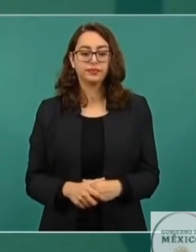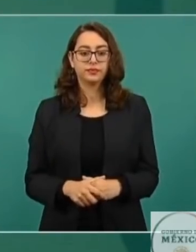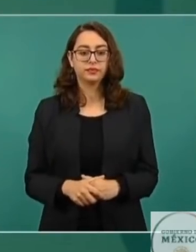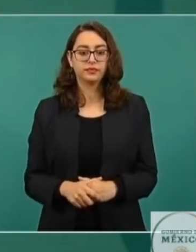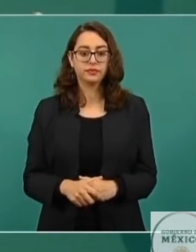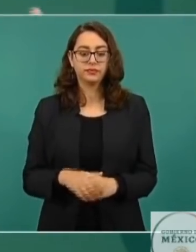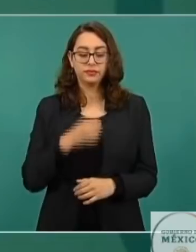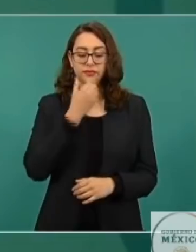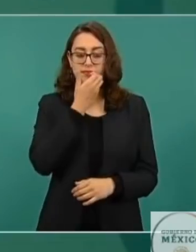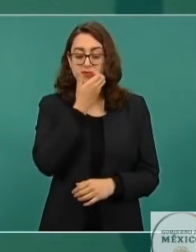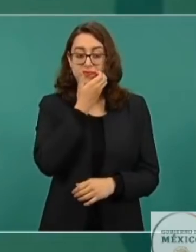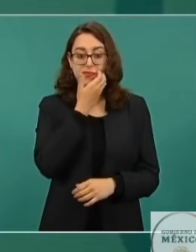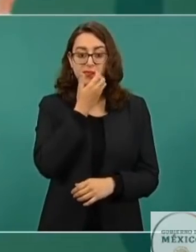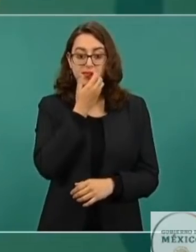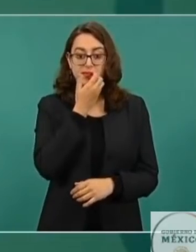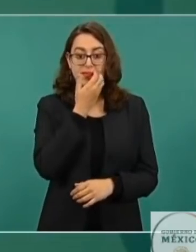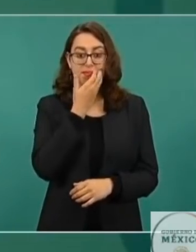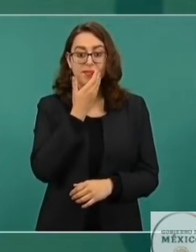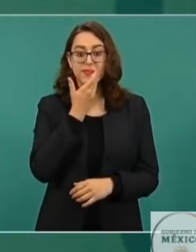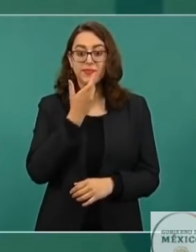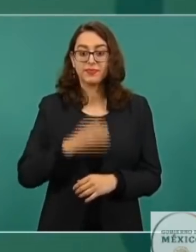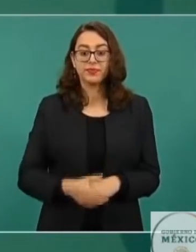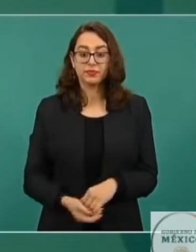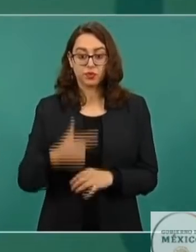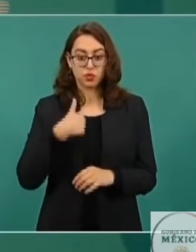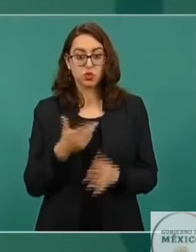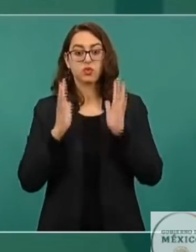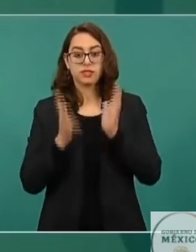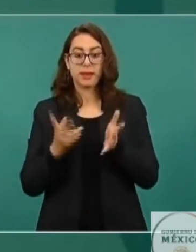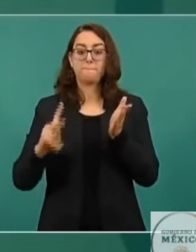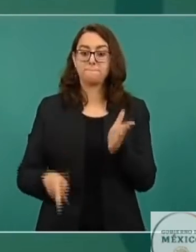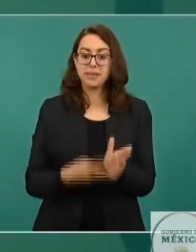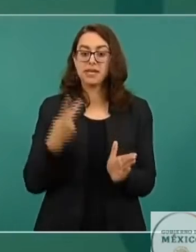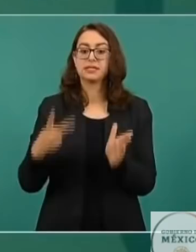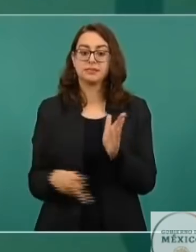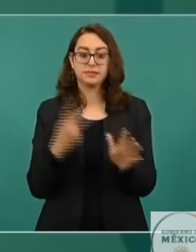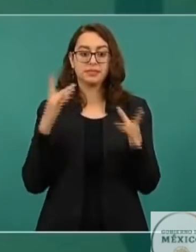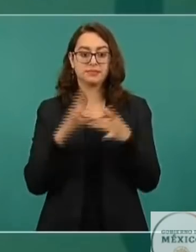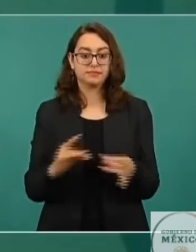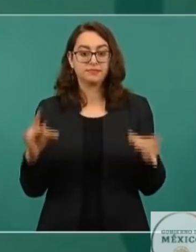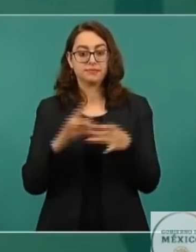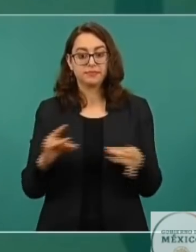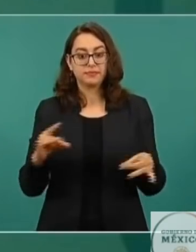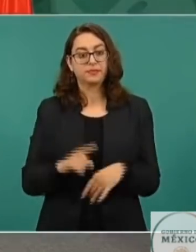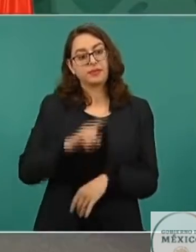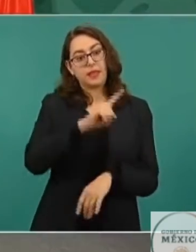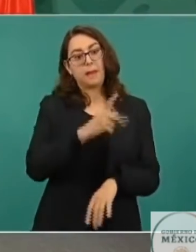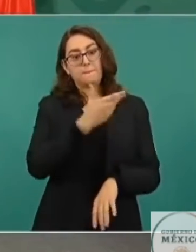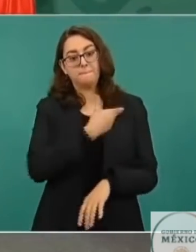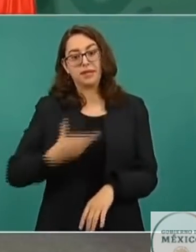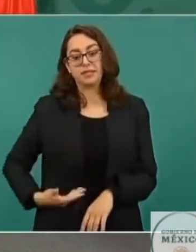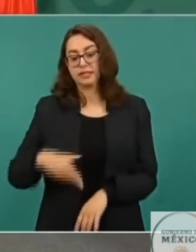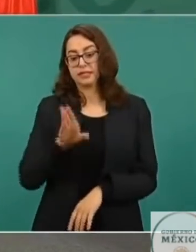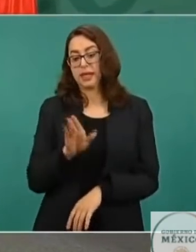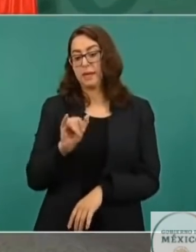Y ya lo he dicho en otras ocasiones, la primera vez que hablé con el presidente Biden, me ayudó